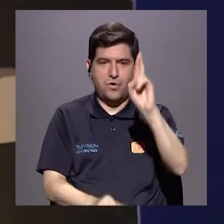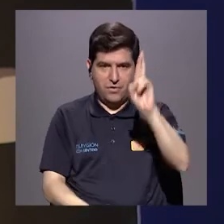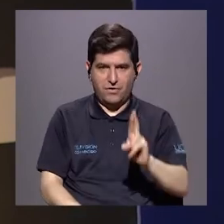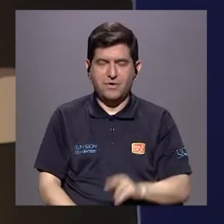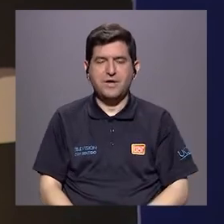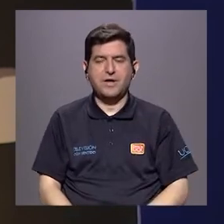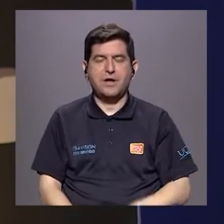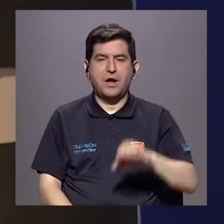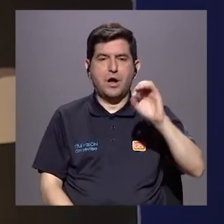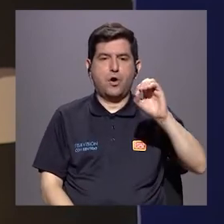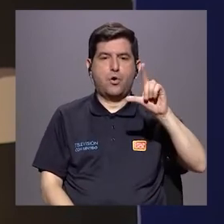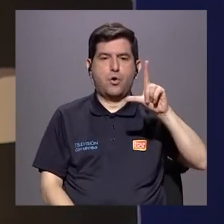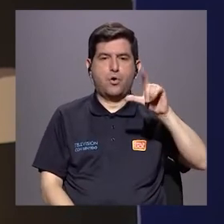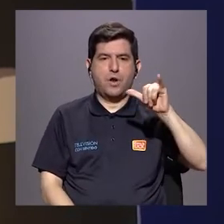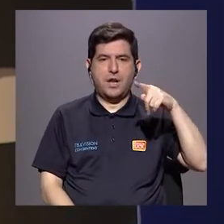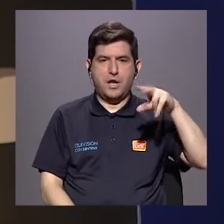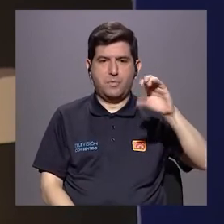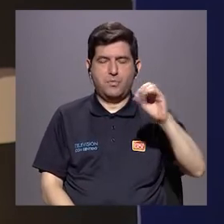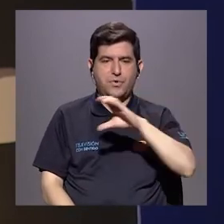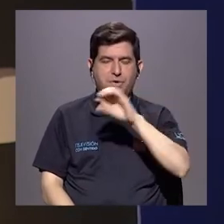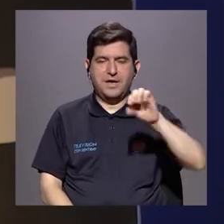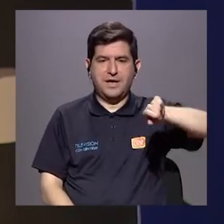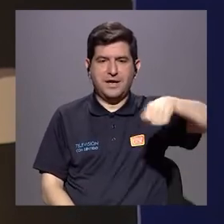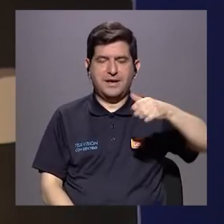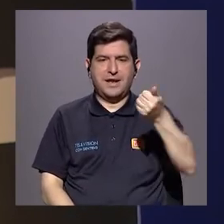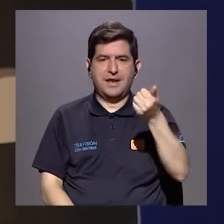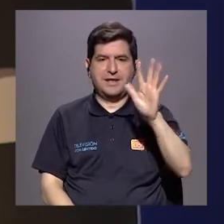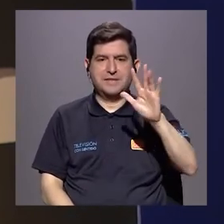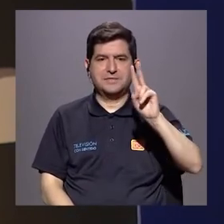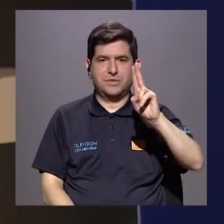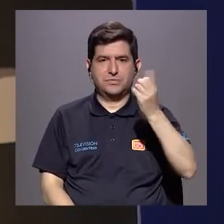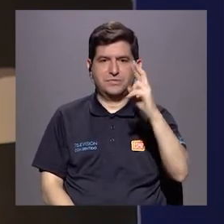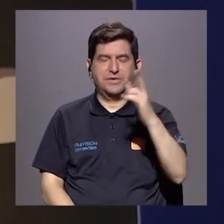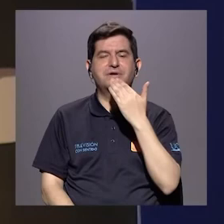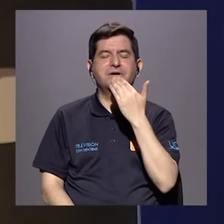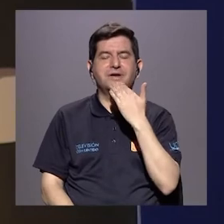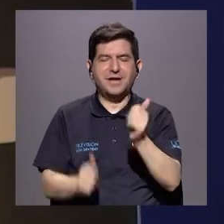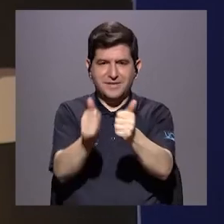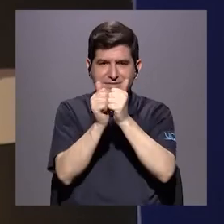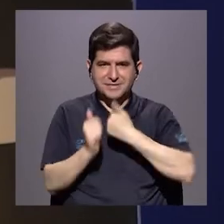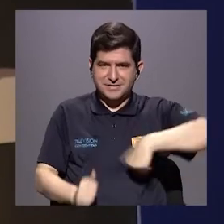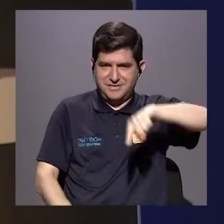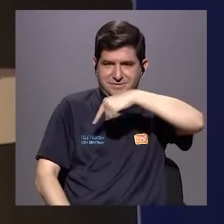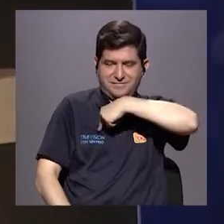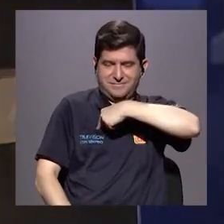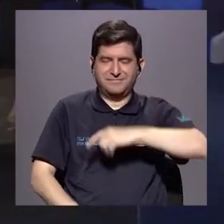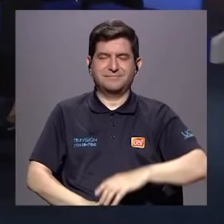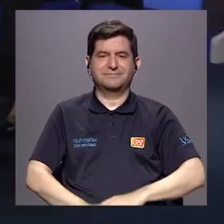Costa Rica, el Colipro y el Canal 15 UCR. Muchísimas gracias por habernos acompañado.